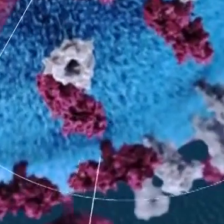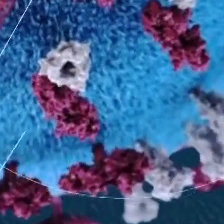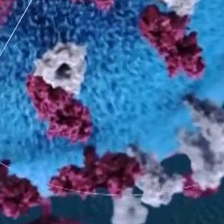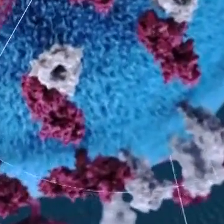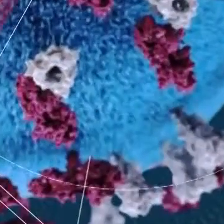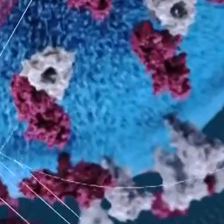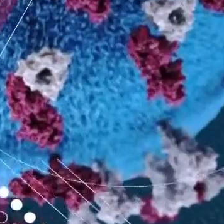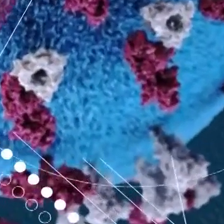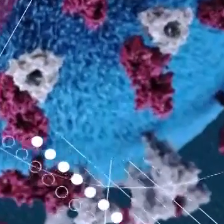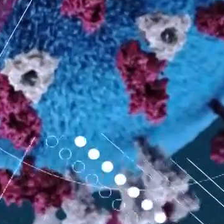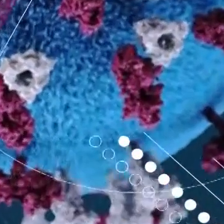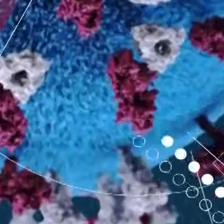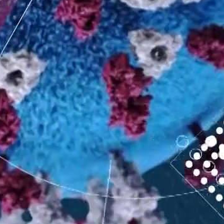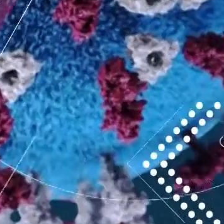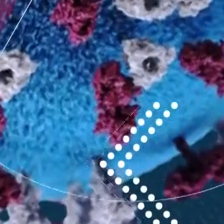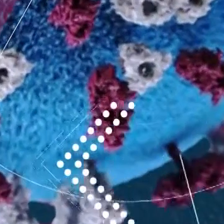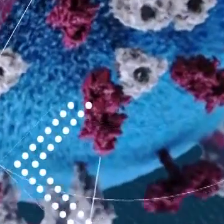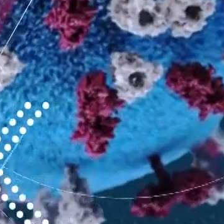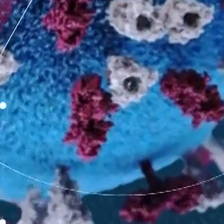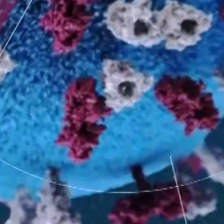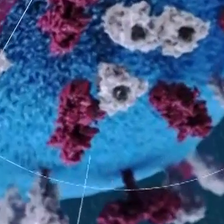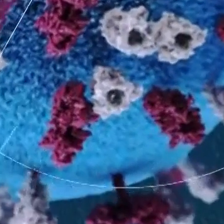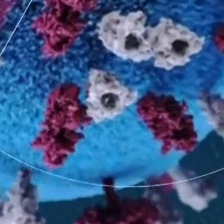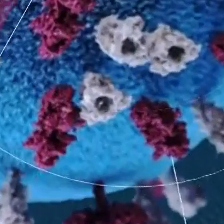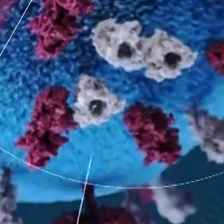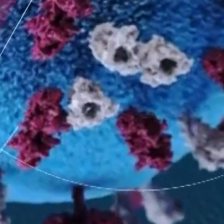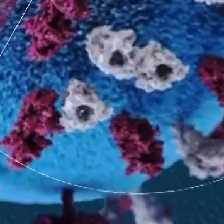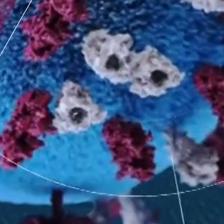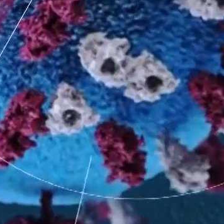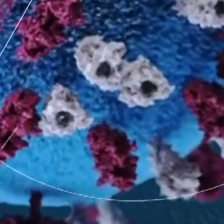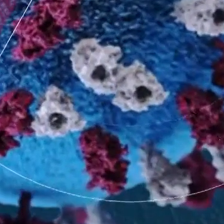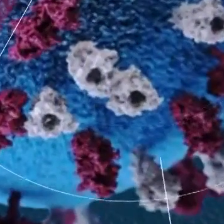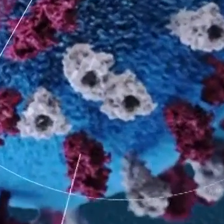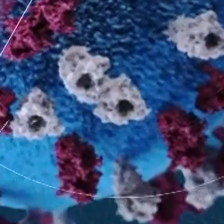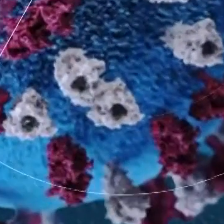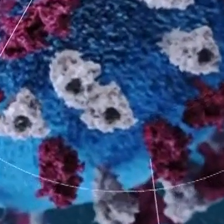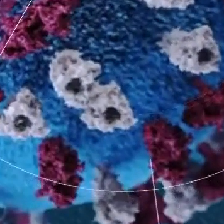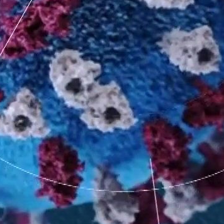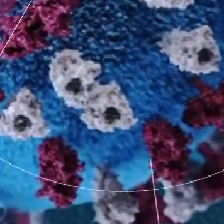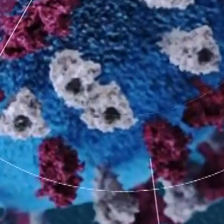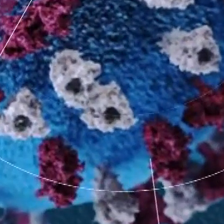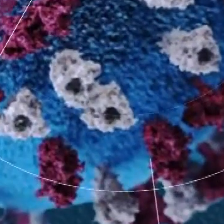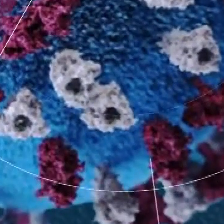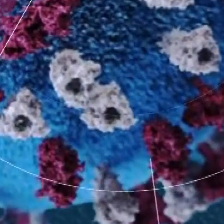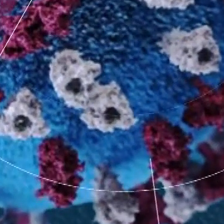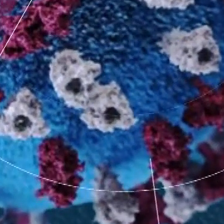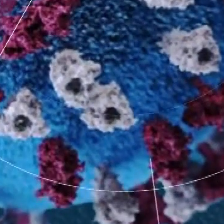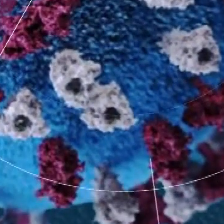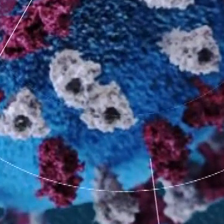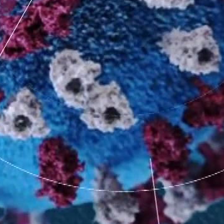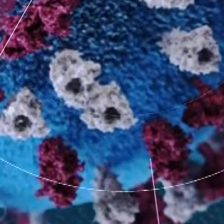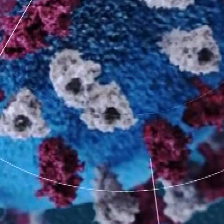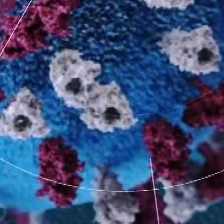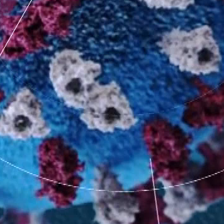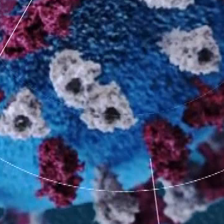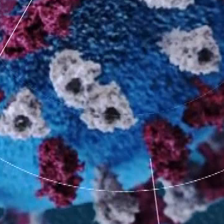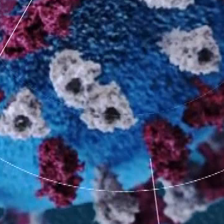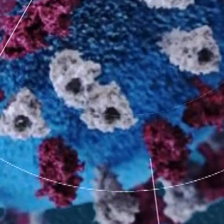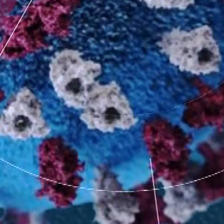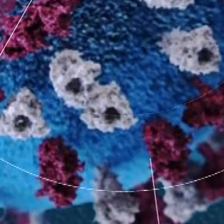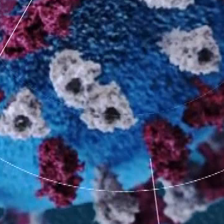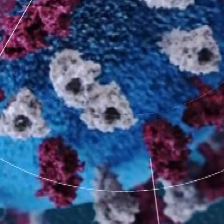vuelve al primer lugar por situaciones como las que se vienen desamparados a La Juelita y Pavas. También Heredia por